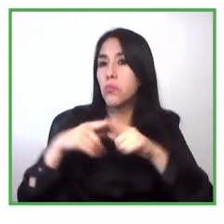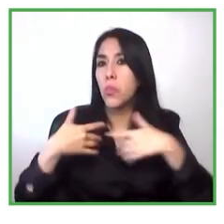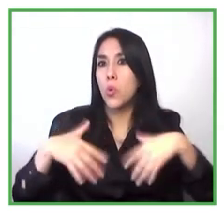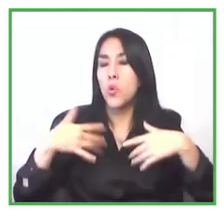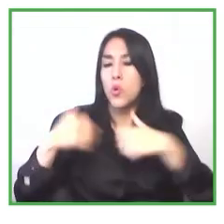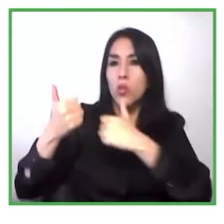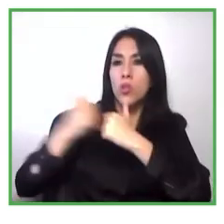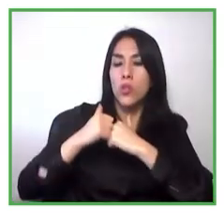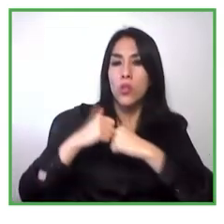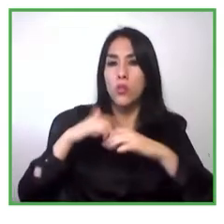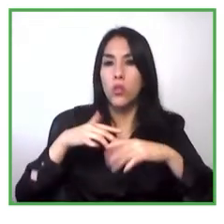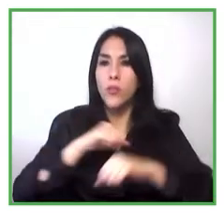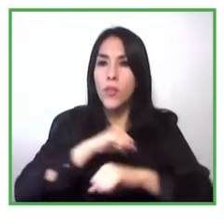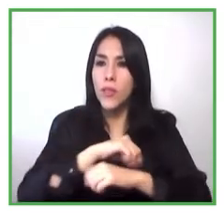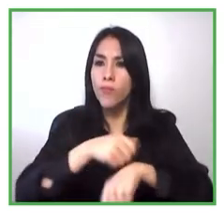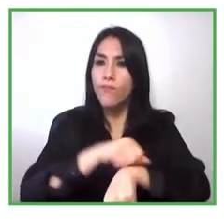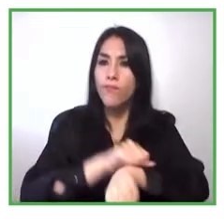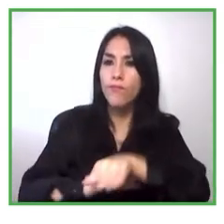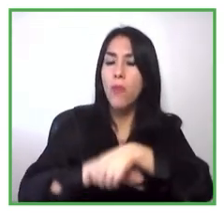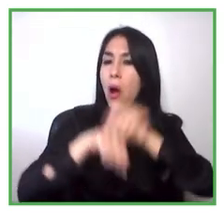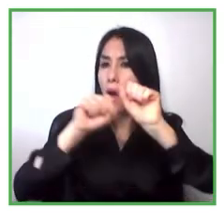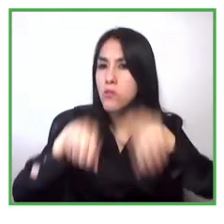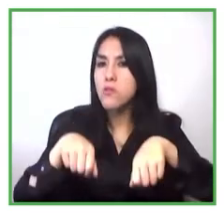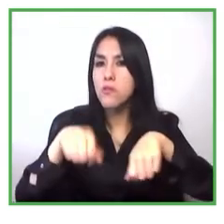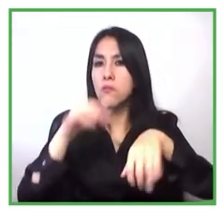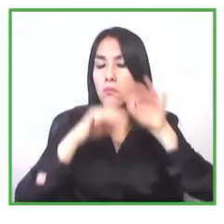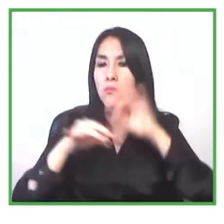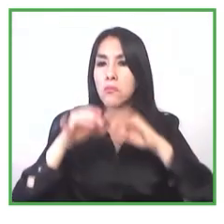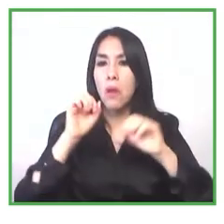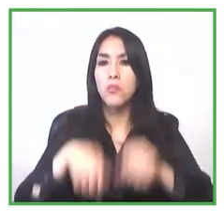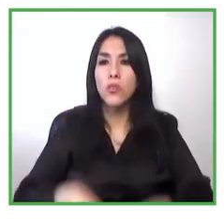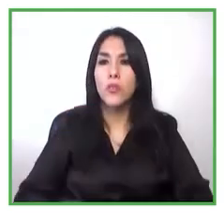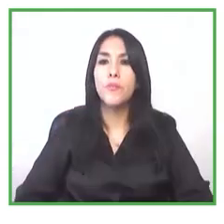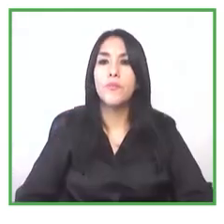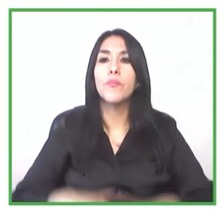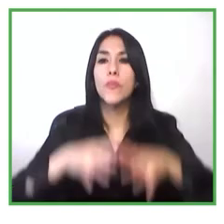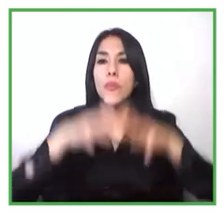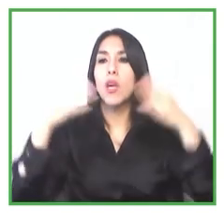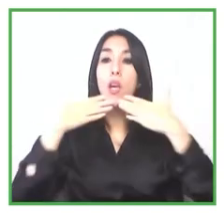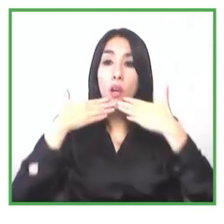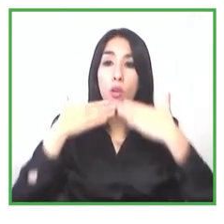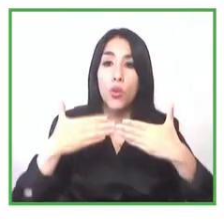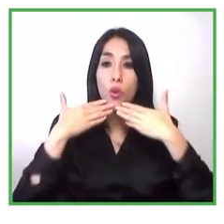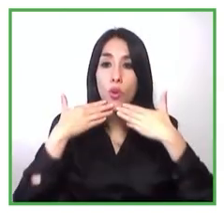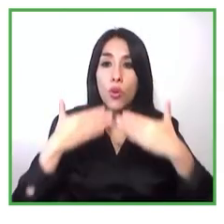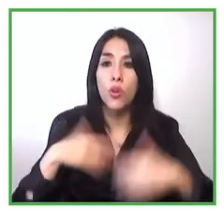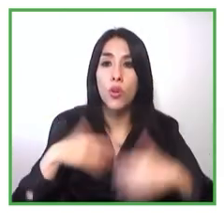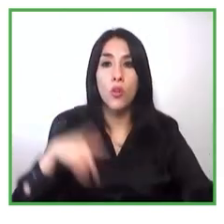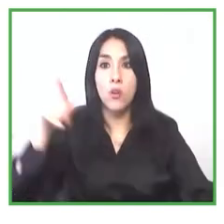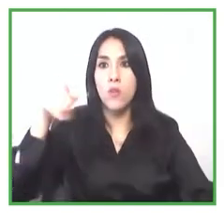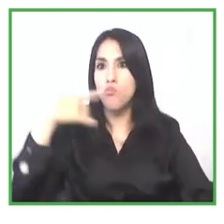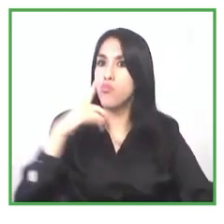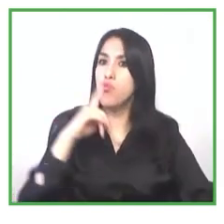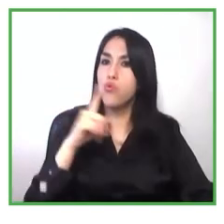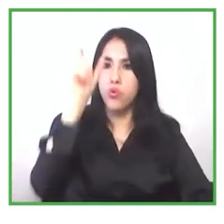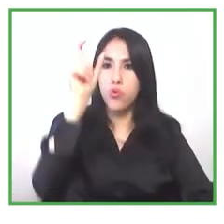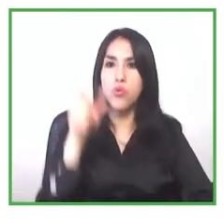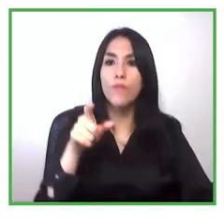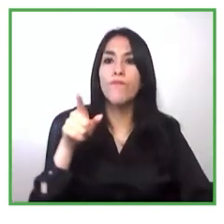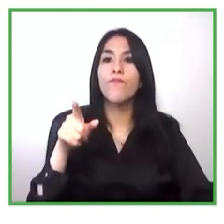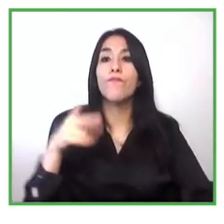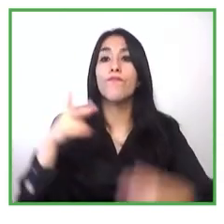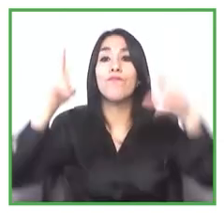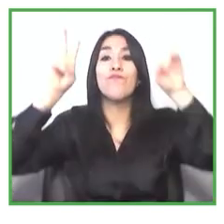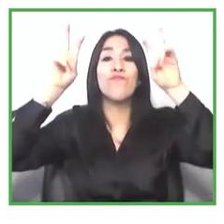gracias Germán si sin duda en términos de los desafíos y las principales barreras que hemos